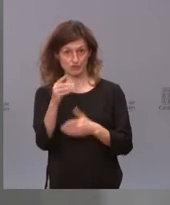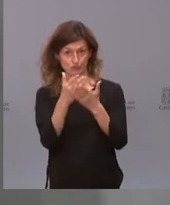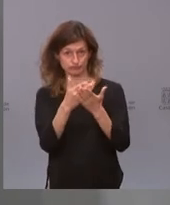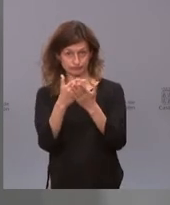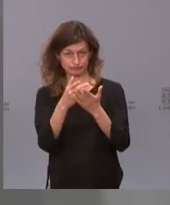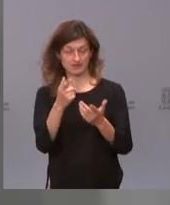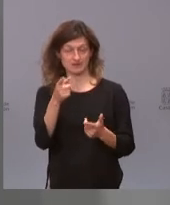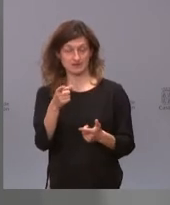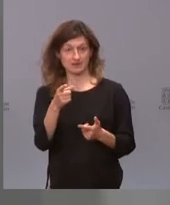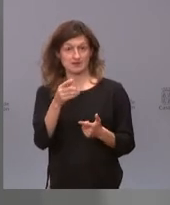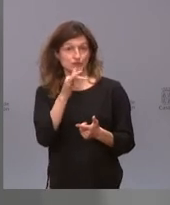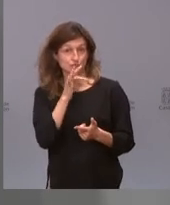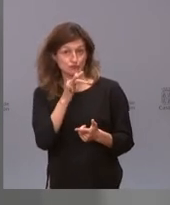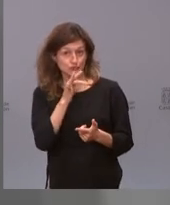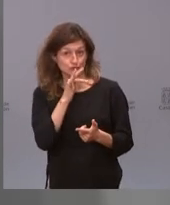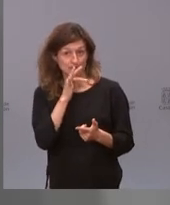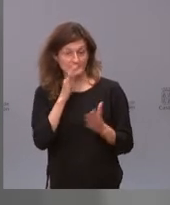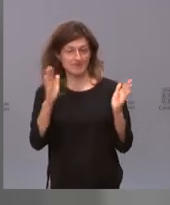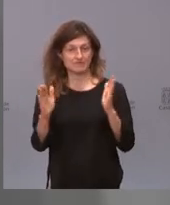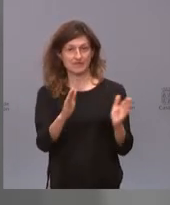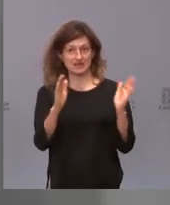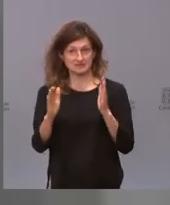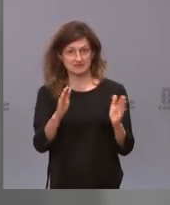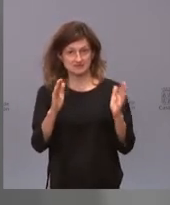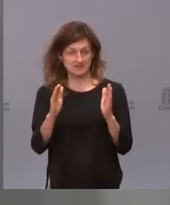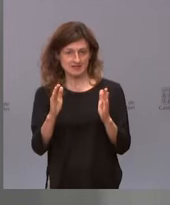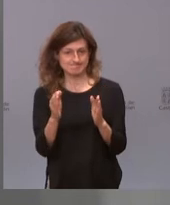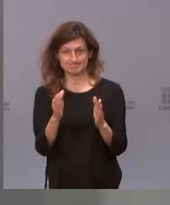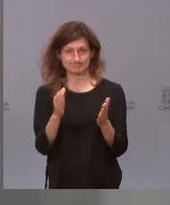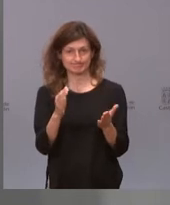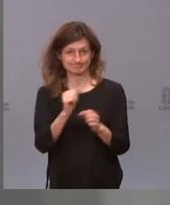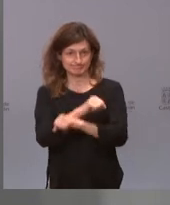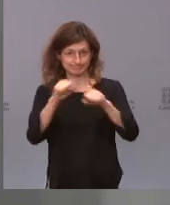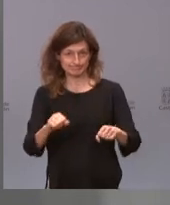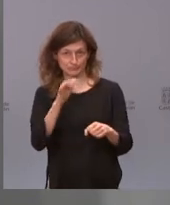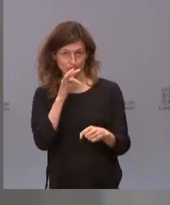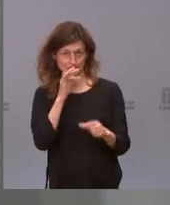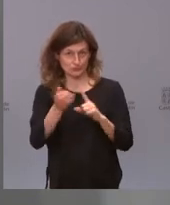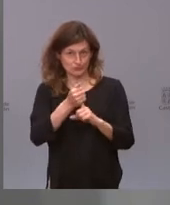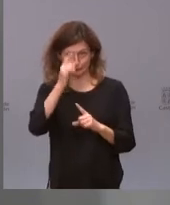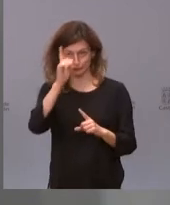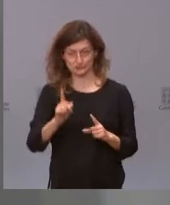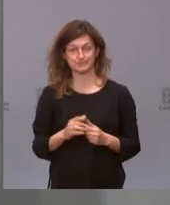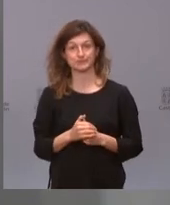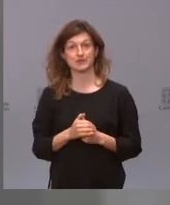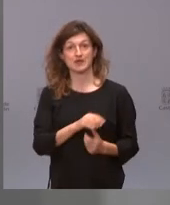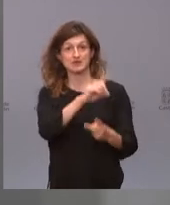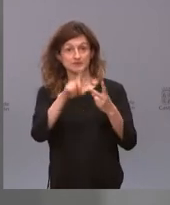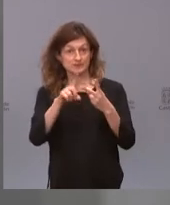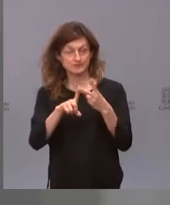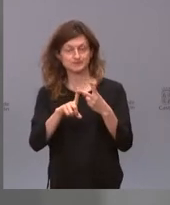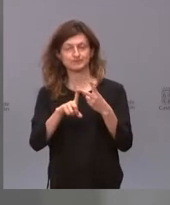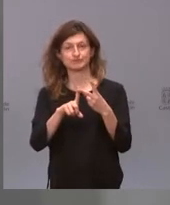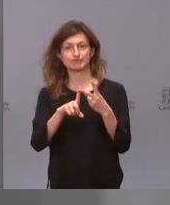tema, es decir, que todavía está en una fase demasiado preliminar para decir que esta va a ser la solución. La otra hipótesis